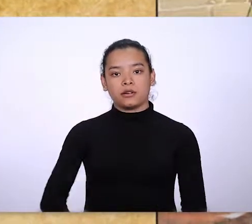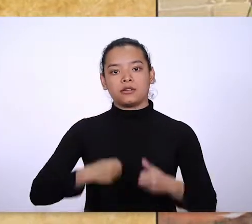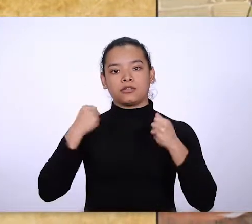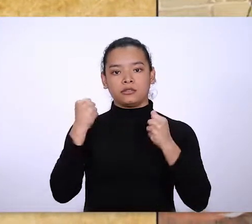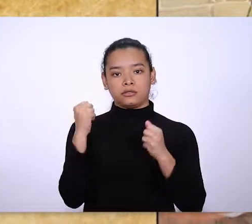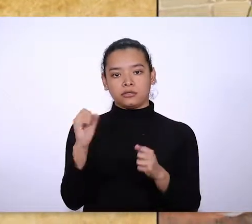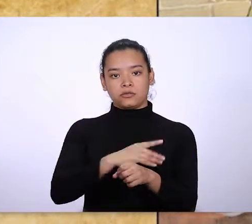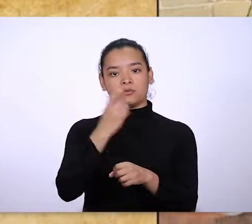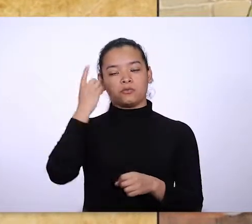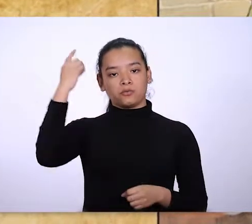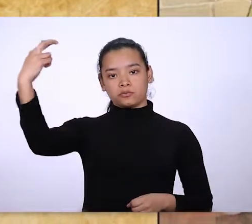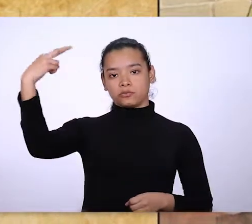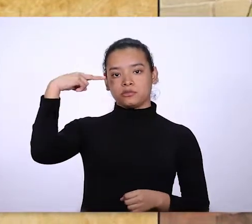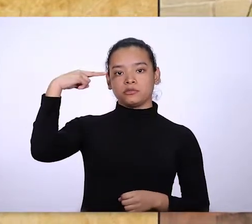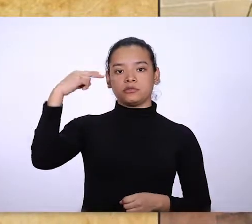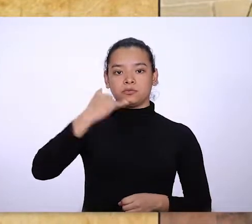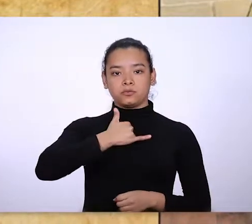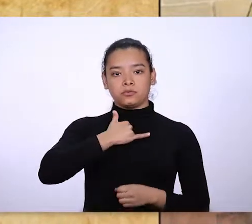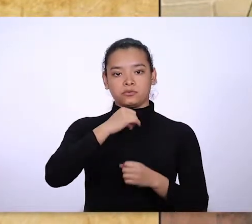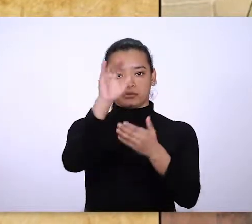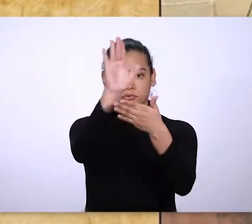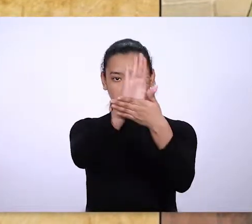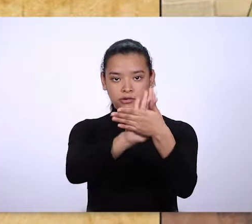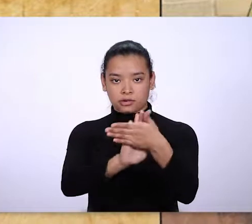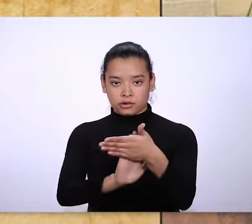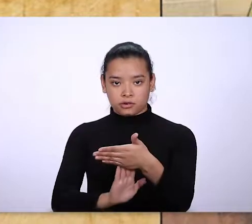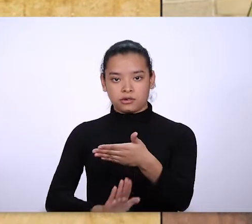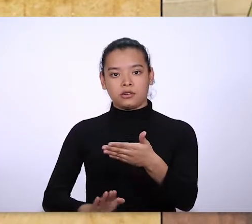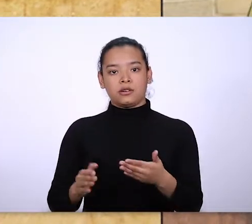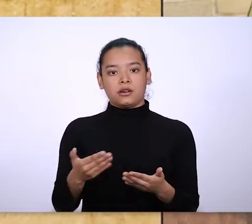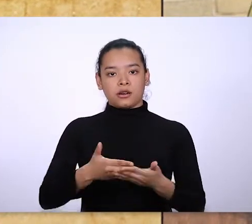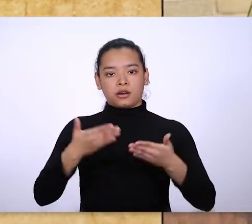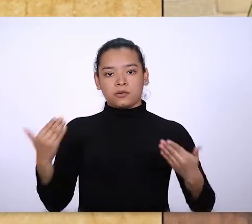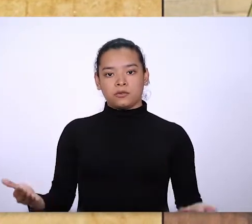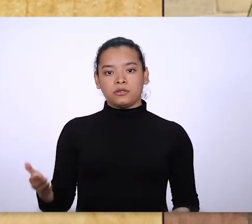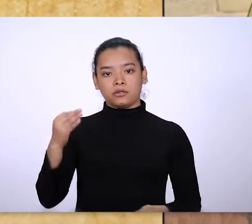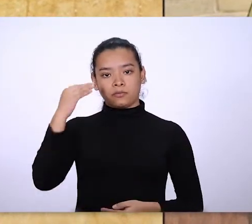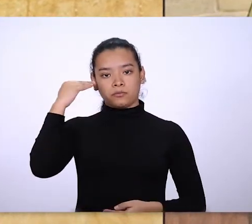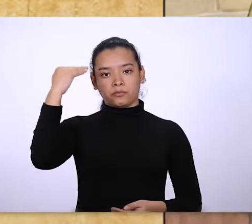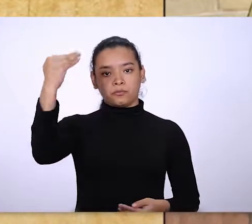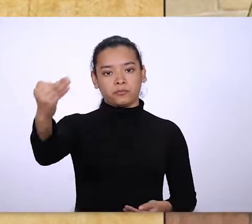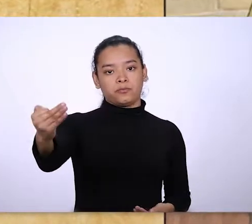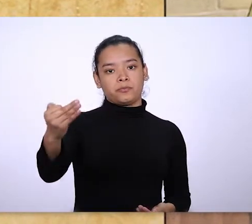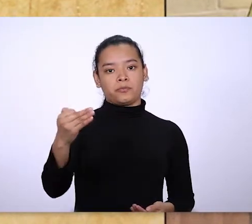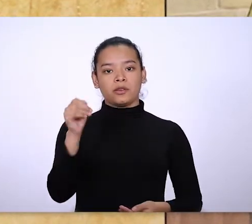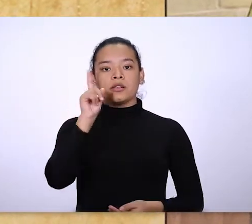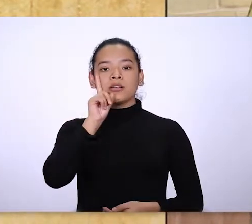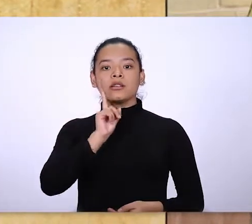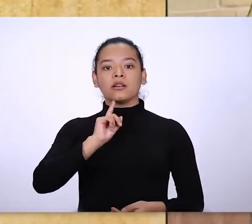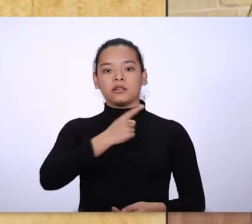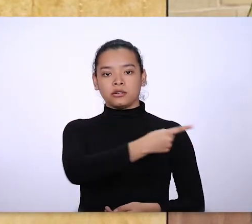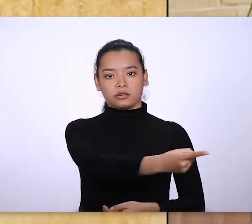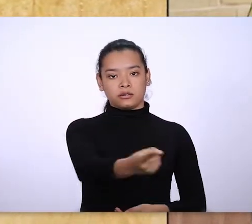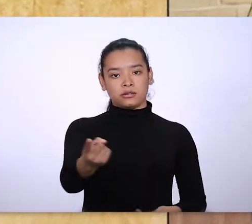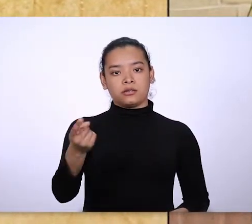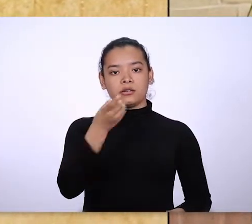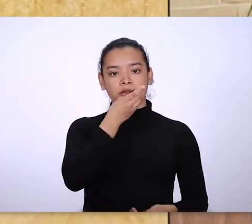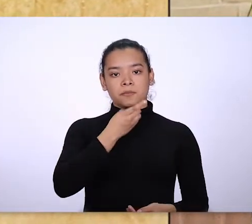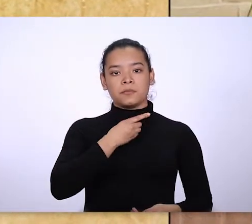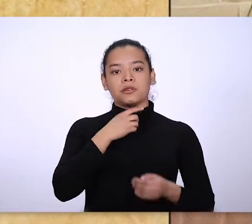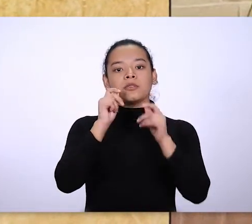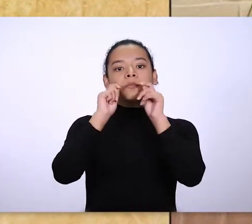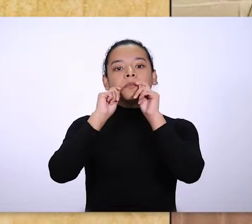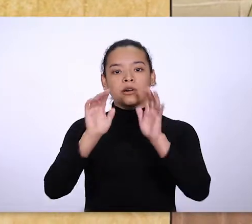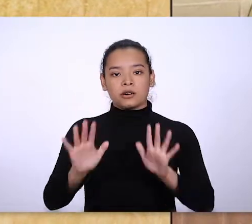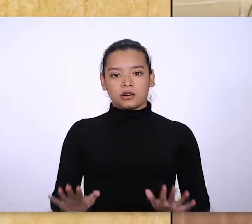mi espíritu se alegra en Dios mi Salvador, porque Dios ha puesto sus ojos en mí, su humilde esclava, y